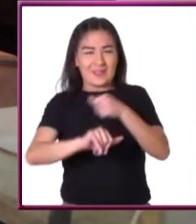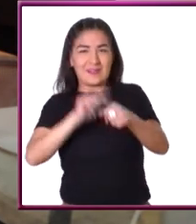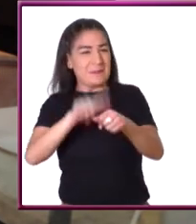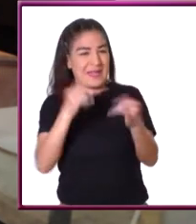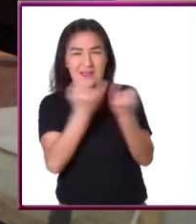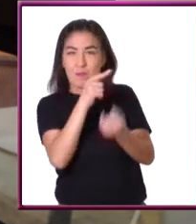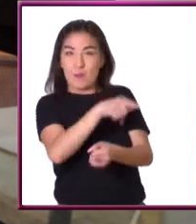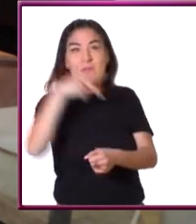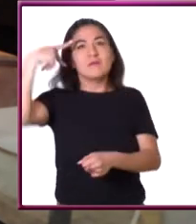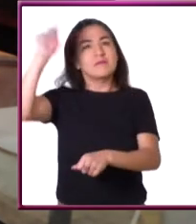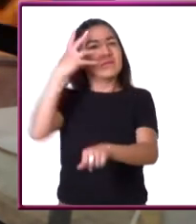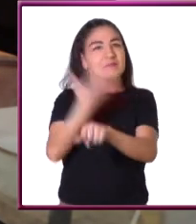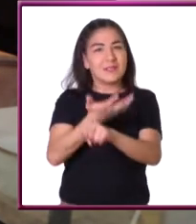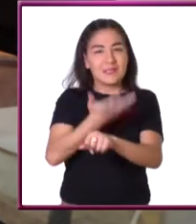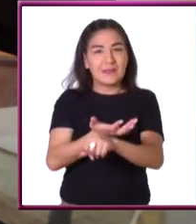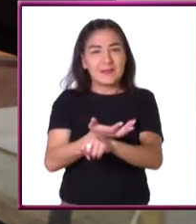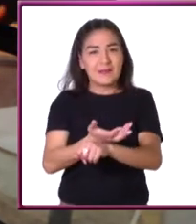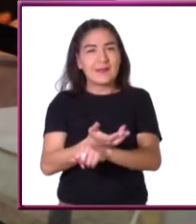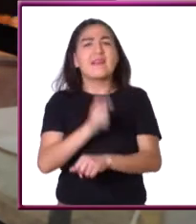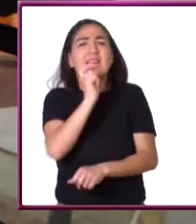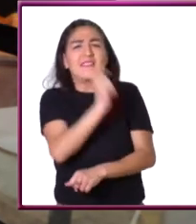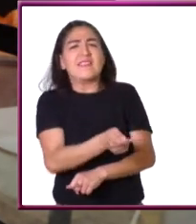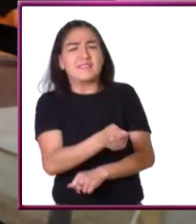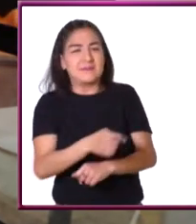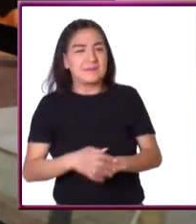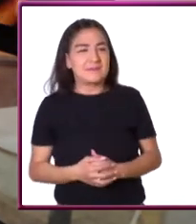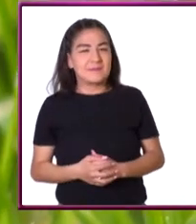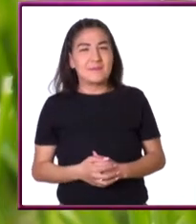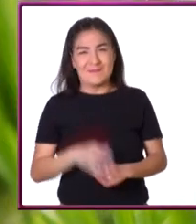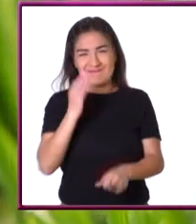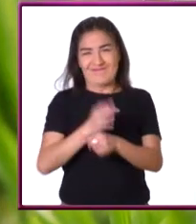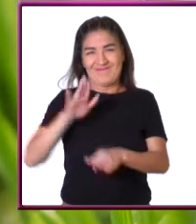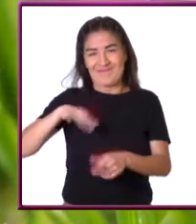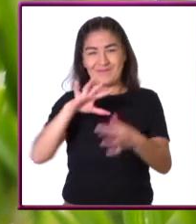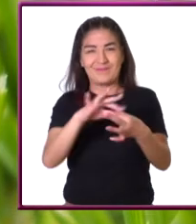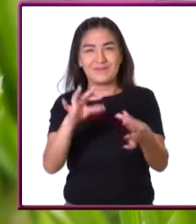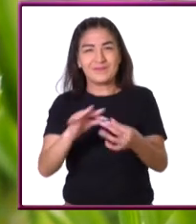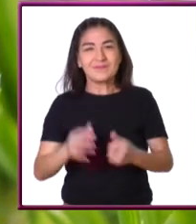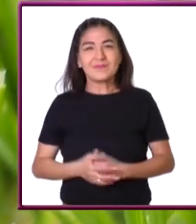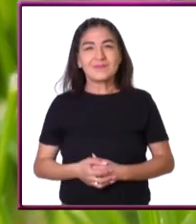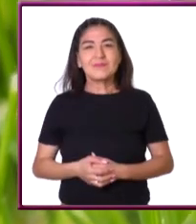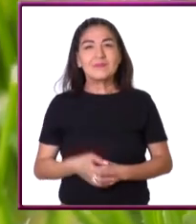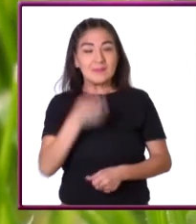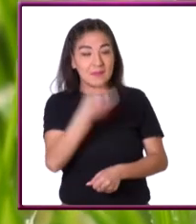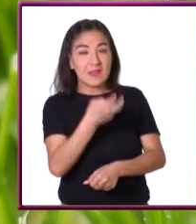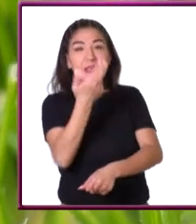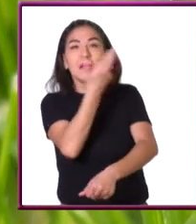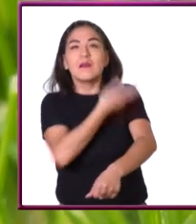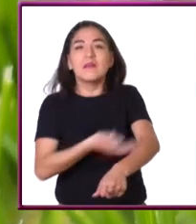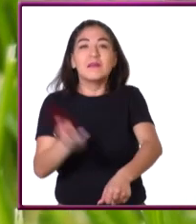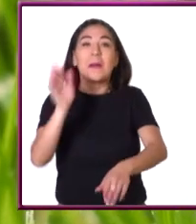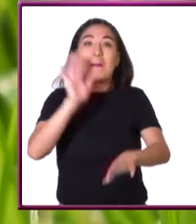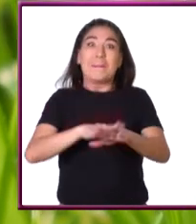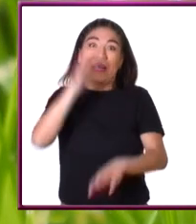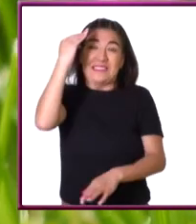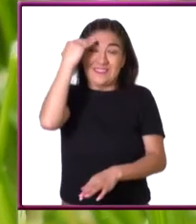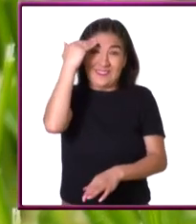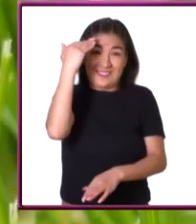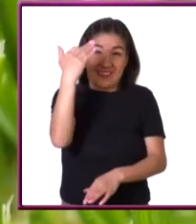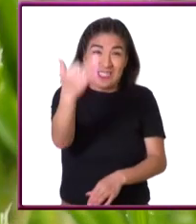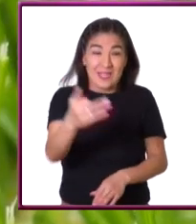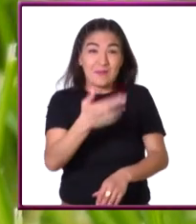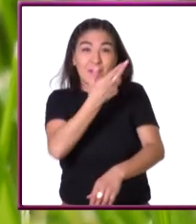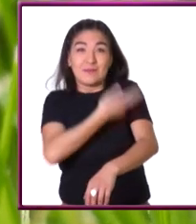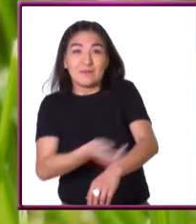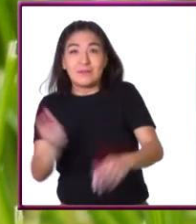Unidos, ¿no? ¿Qué es lo que pasa ahí? Que, bueno, como ya lo dijimos, estos son periodos como más